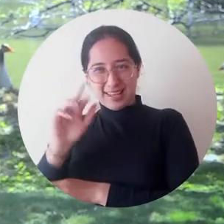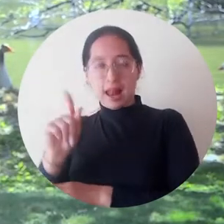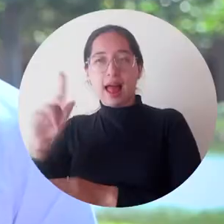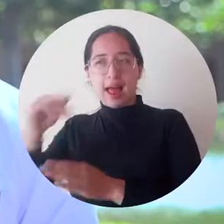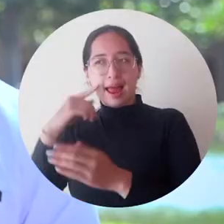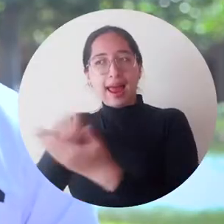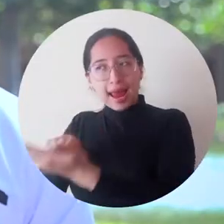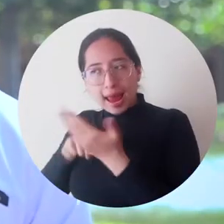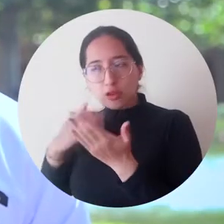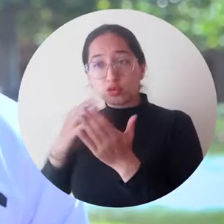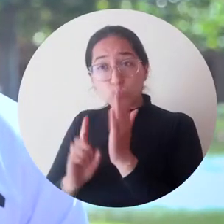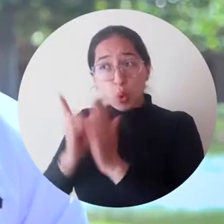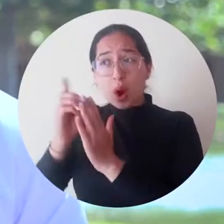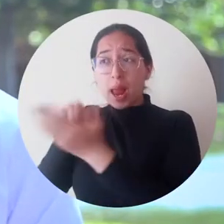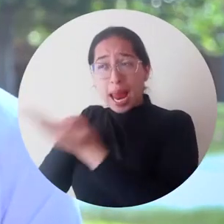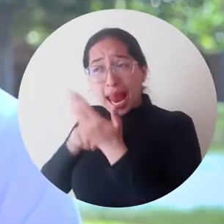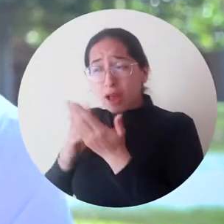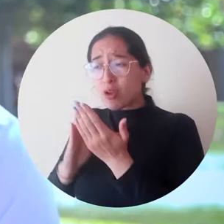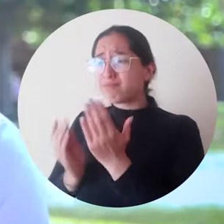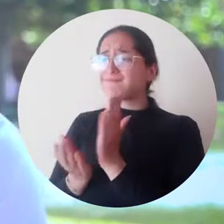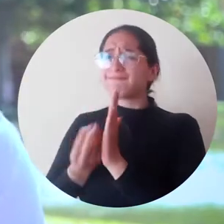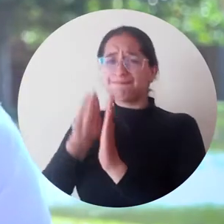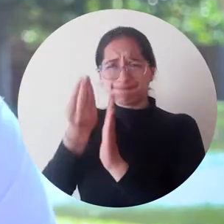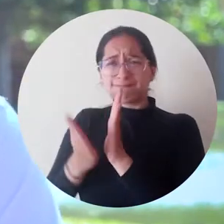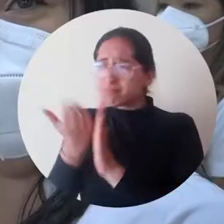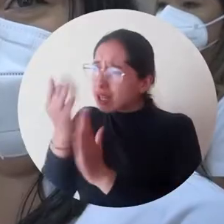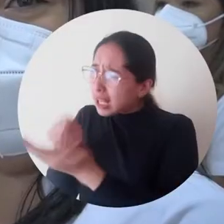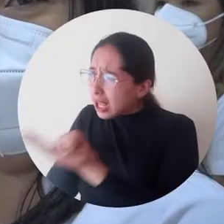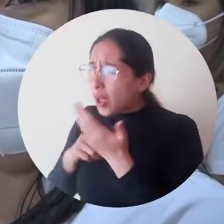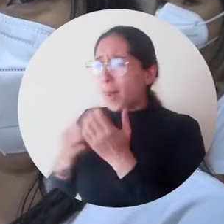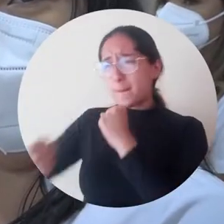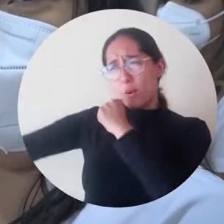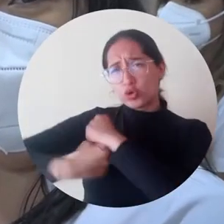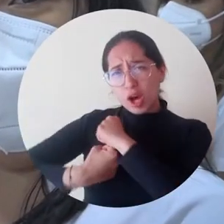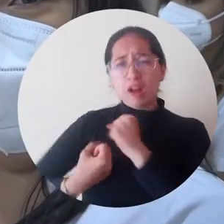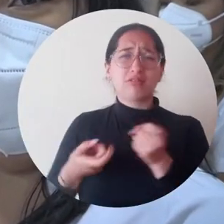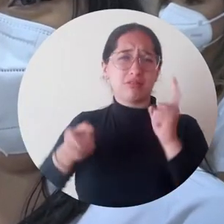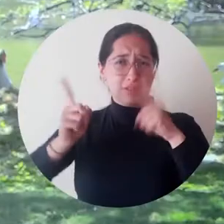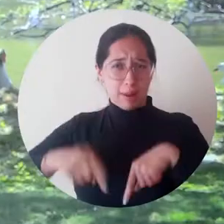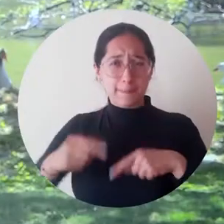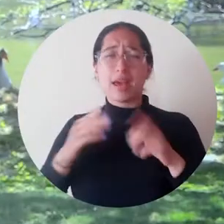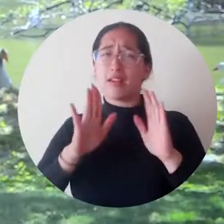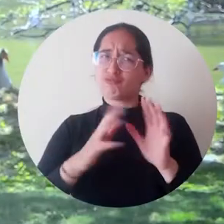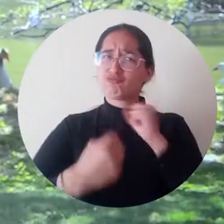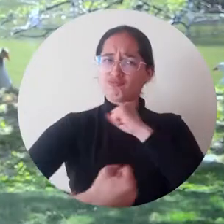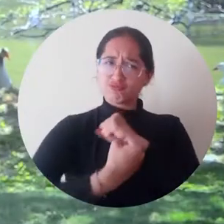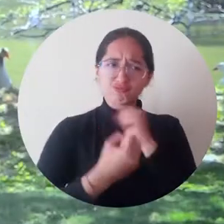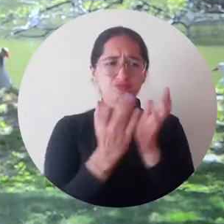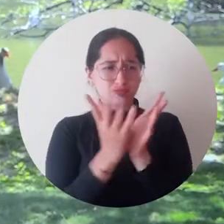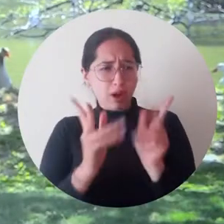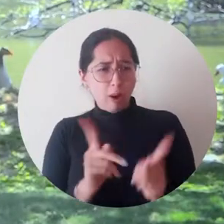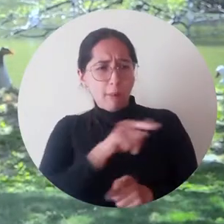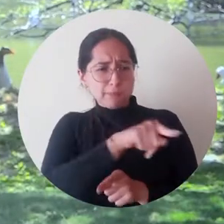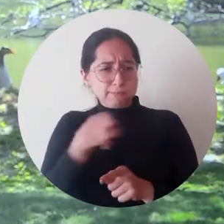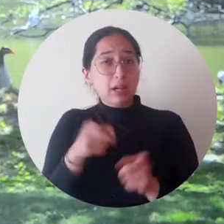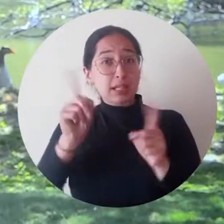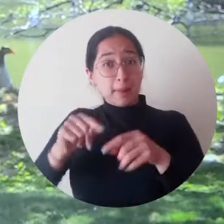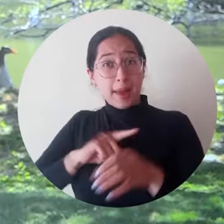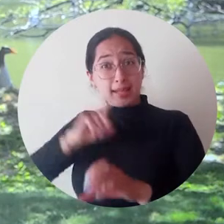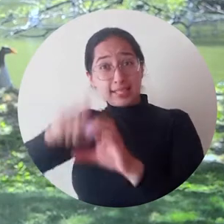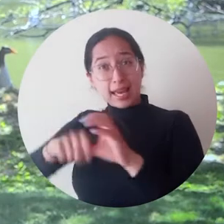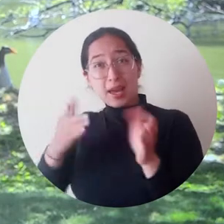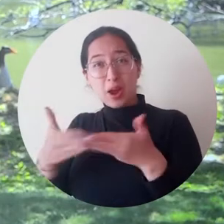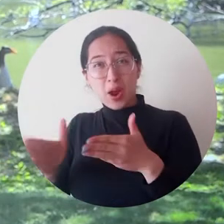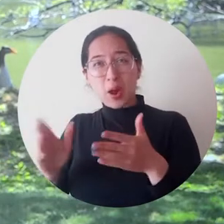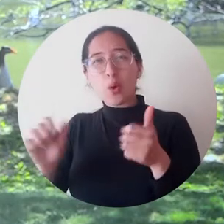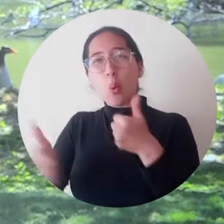un apoyo desde el programa de enfermería, inclusive desde mis compañeros sentí el apoyo emocional. Poco a poco comencé a estar en programas